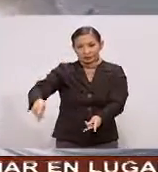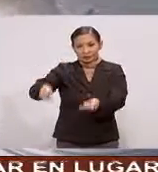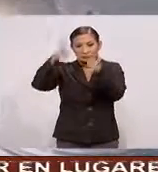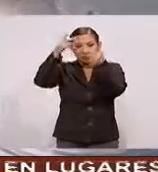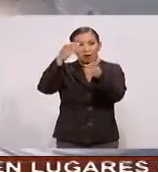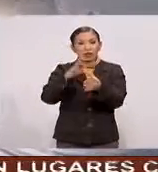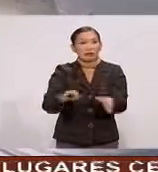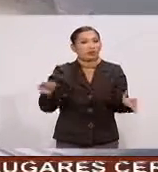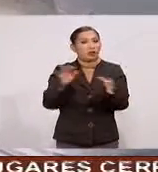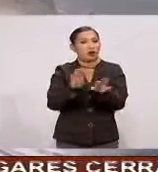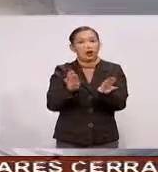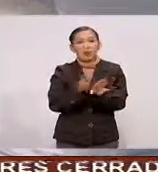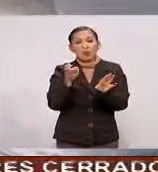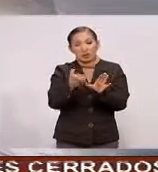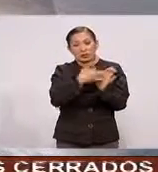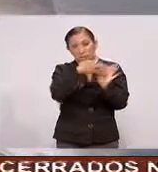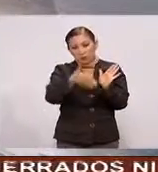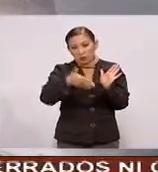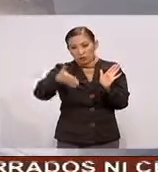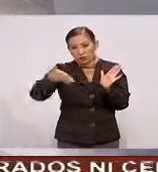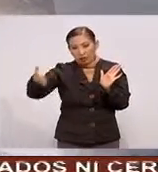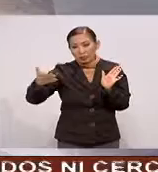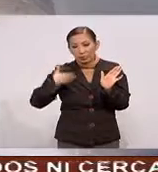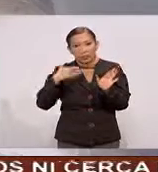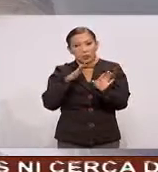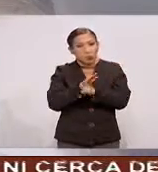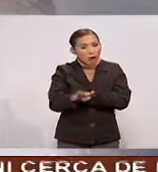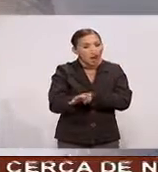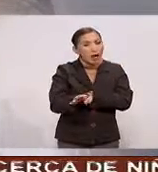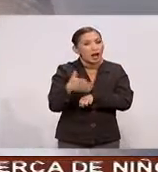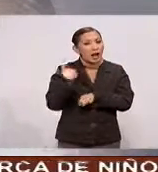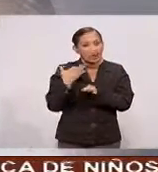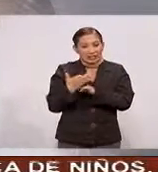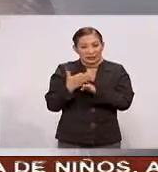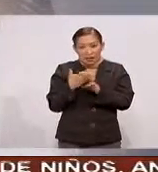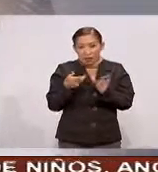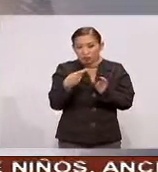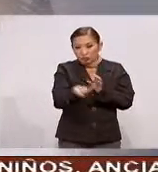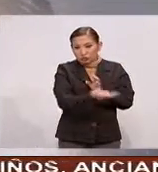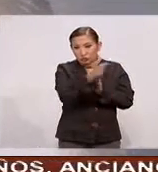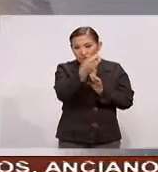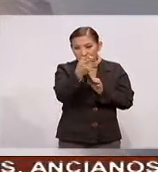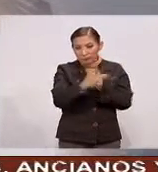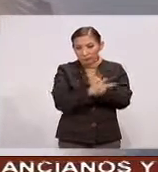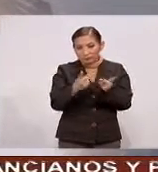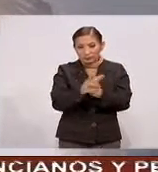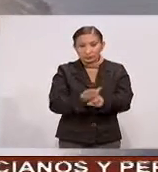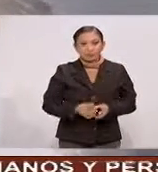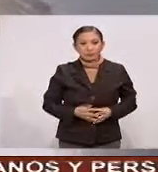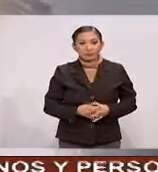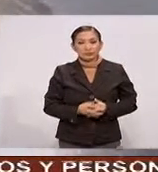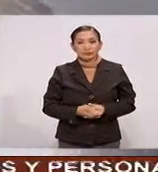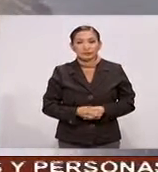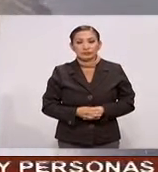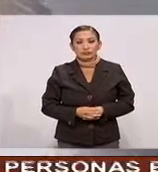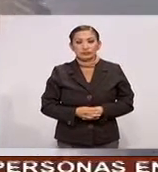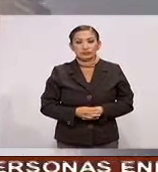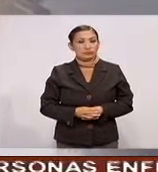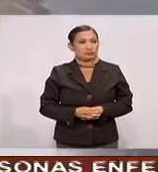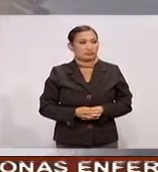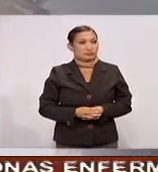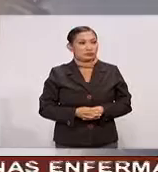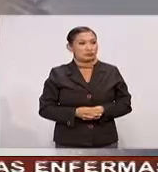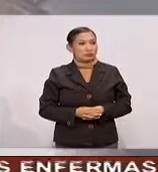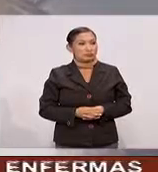Cuéntanos Cómo es todo este proceso Y en qué momento Están Sobre este producto Que están manejando Pues sí